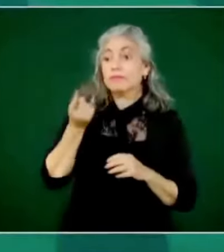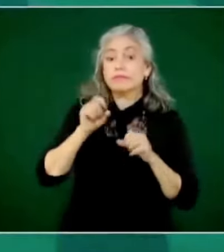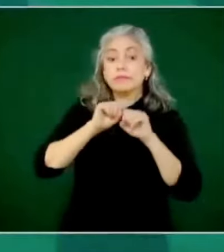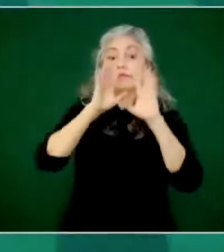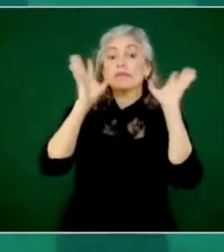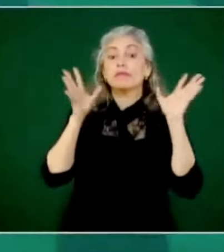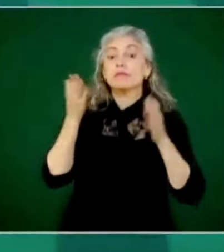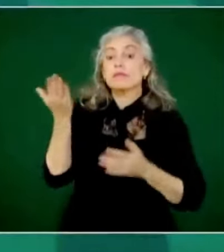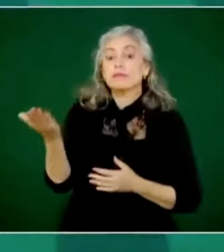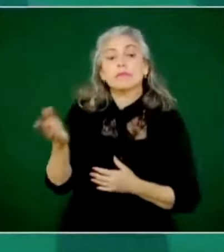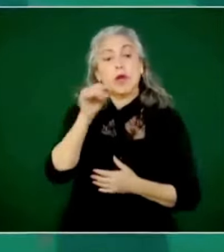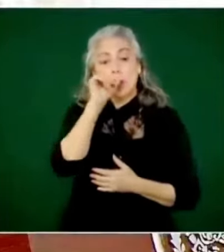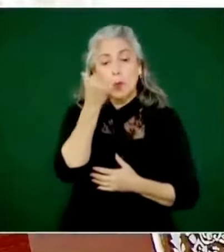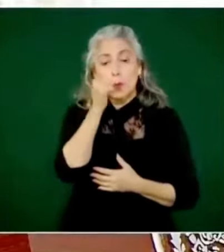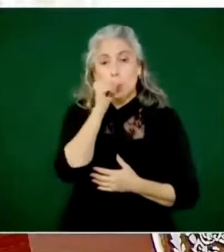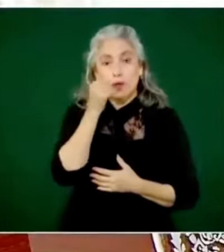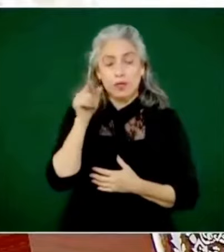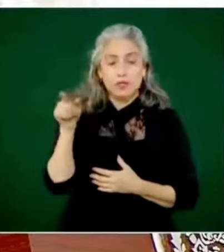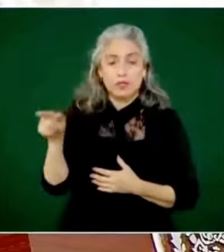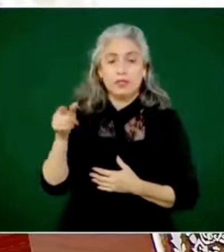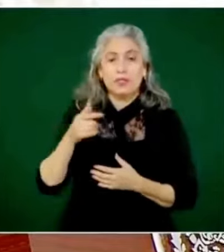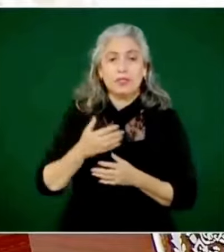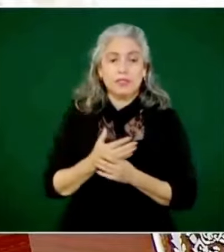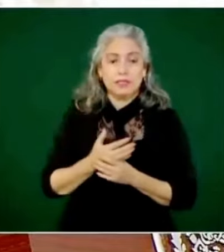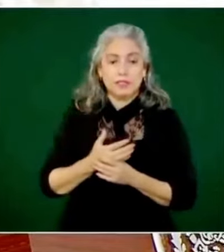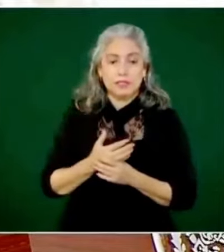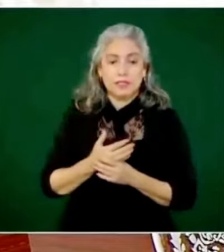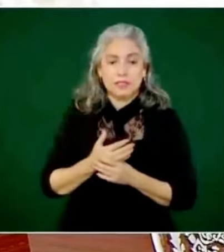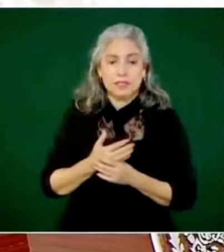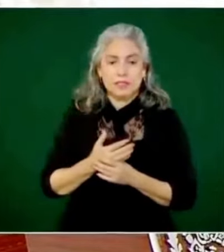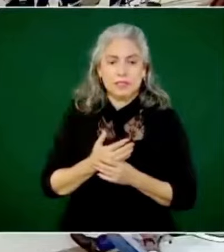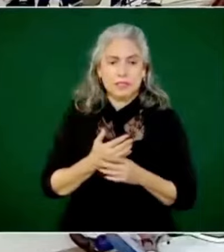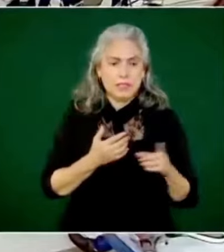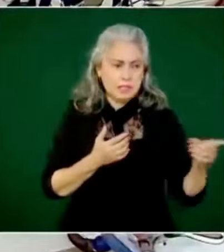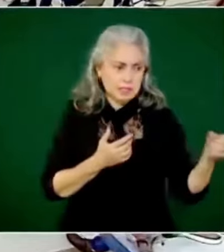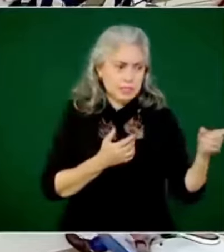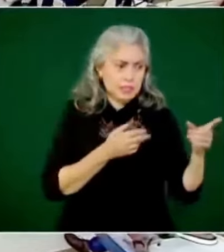Juárez era anticlerical,